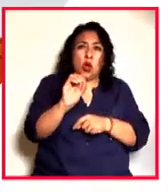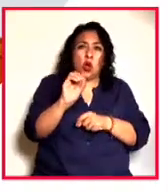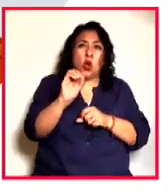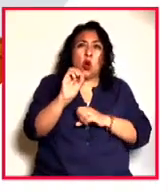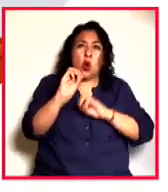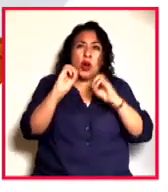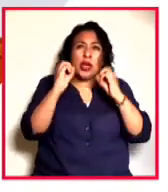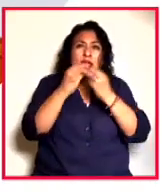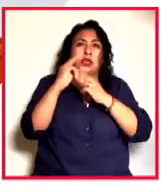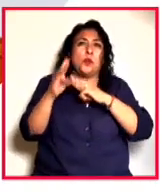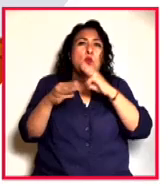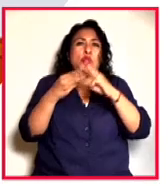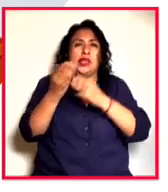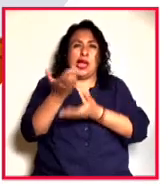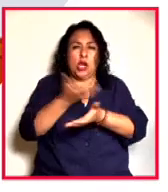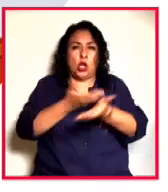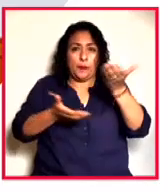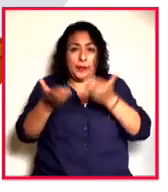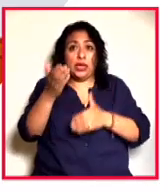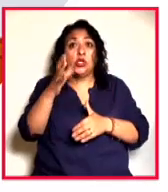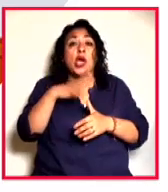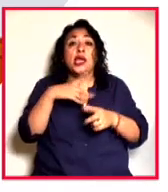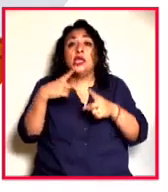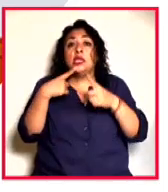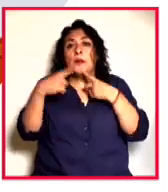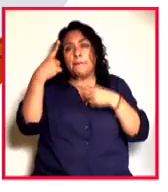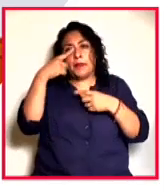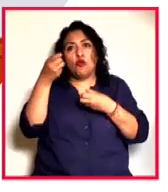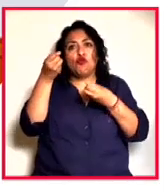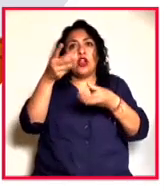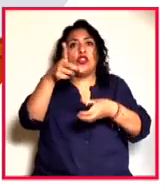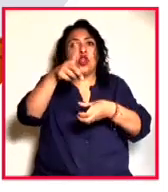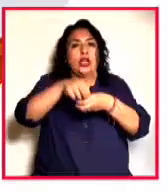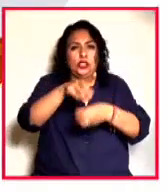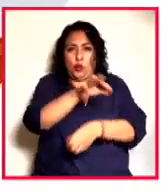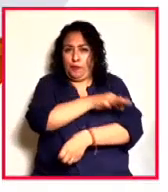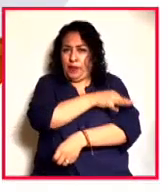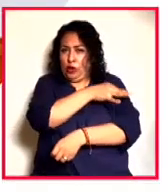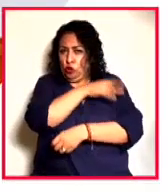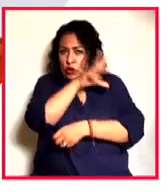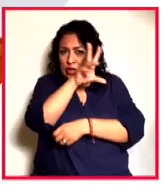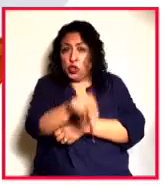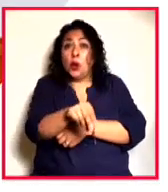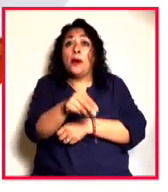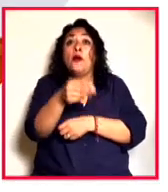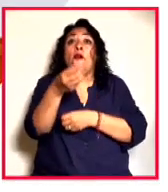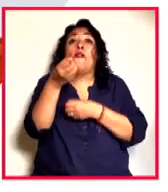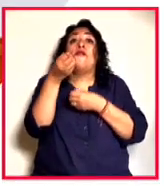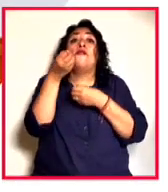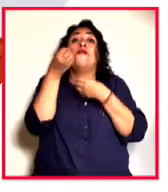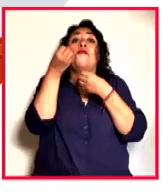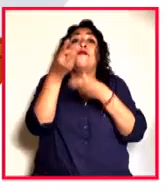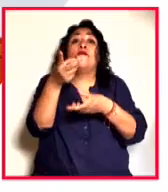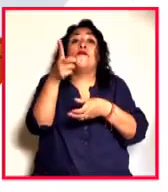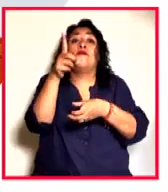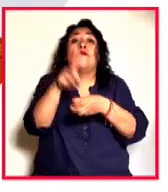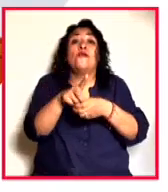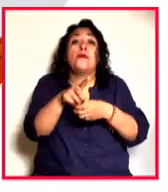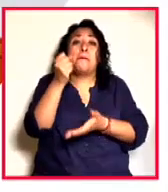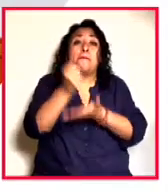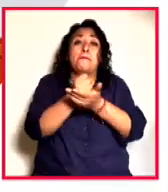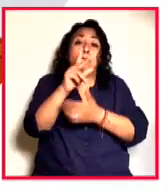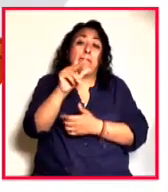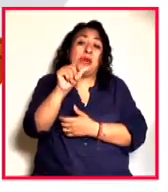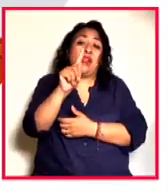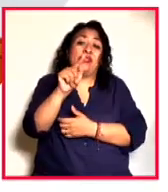lleva a cabo una discusión para que haya una donación no de vacunas sino de las patentes de esas vacunas ese es un tema